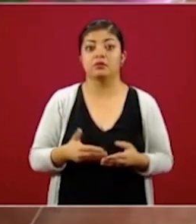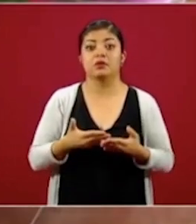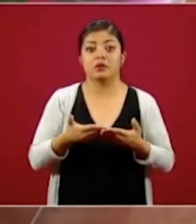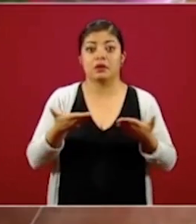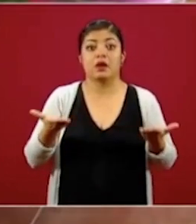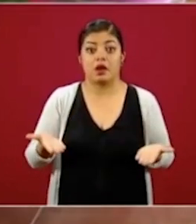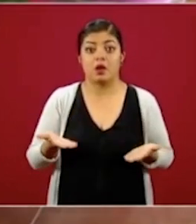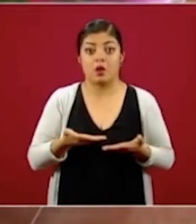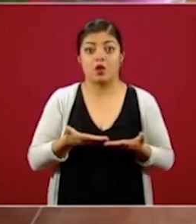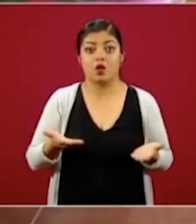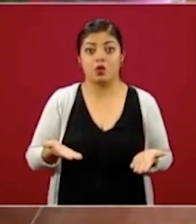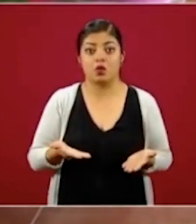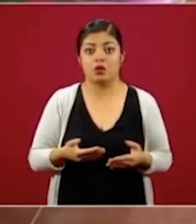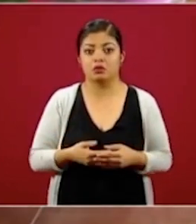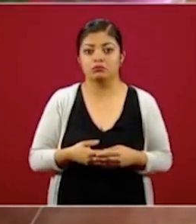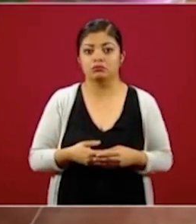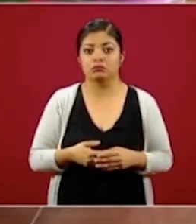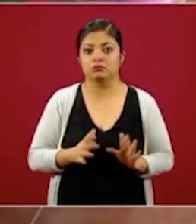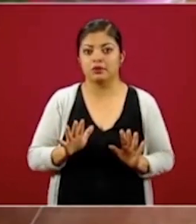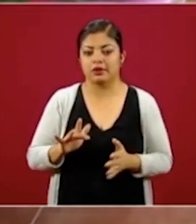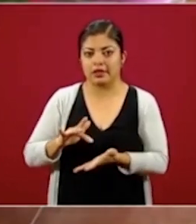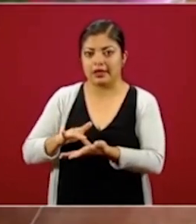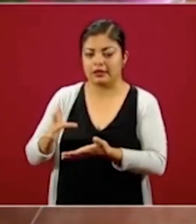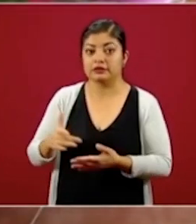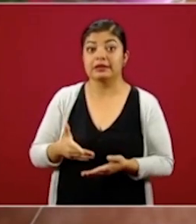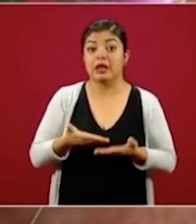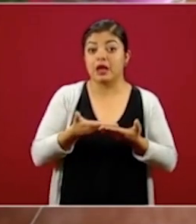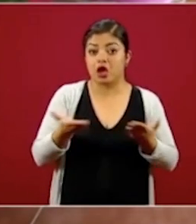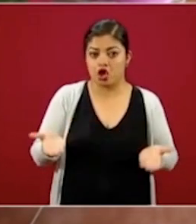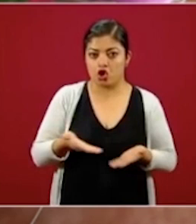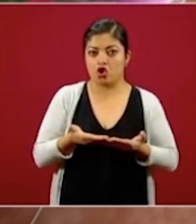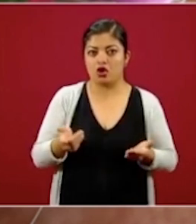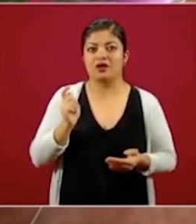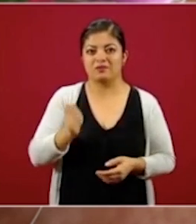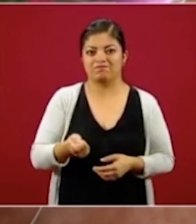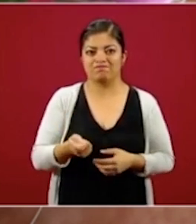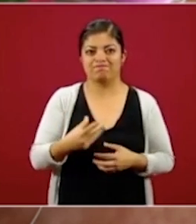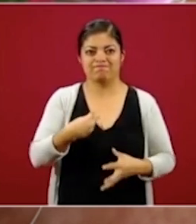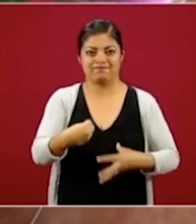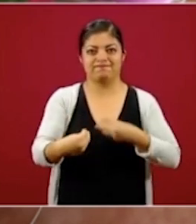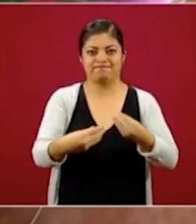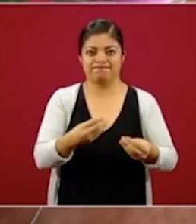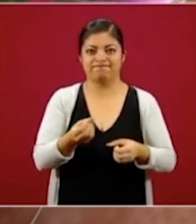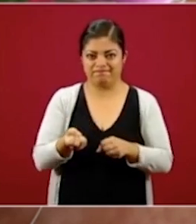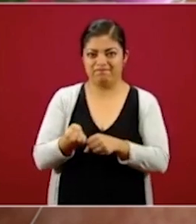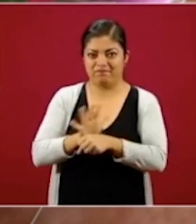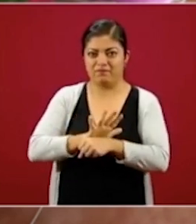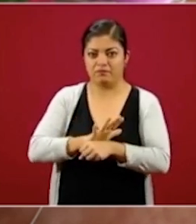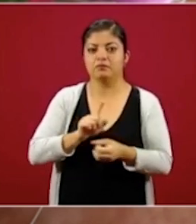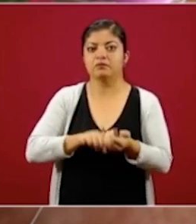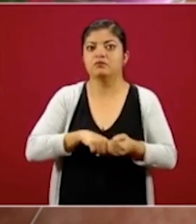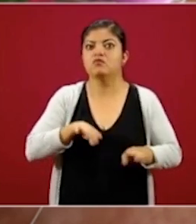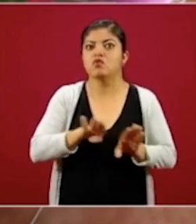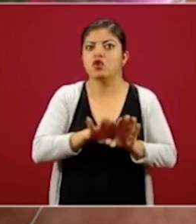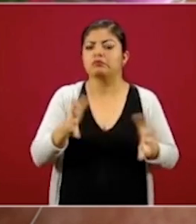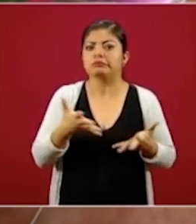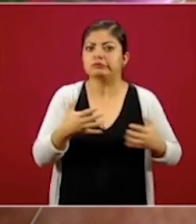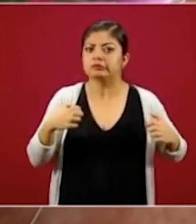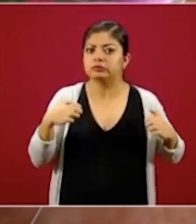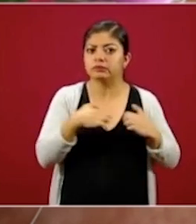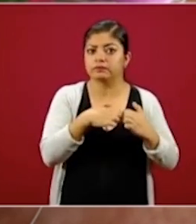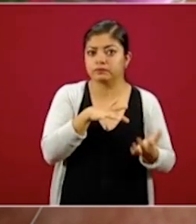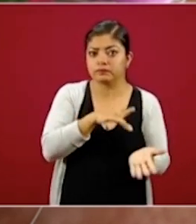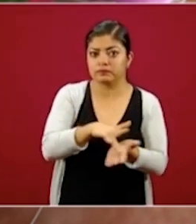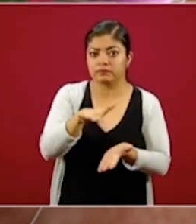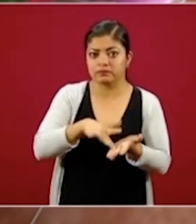la pandemia que hemos hecho como acciones de emergencia, de apoyo